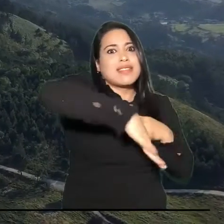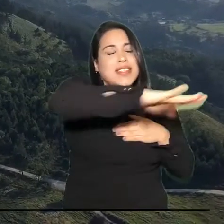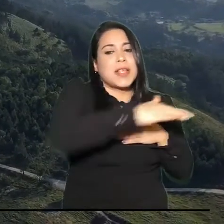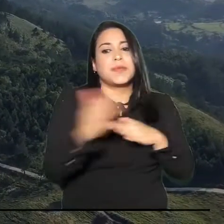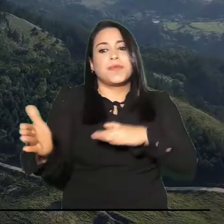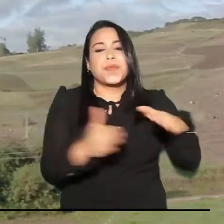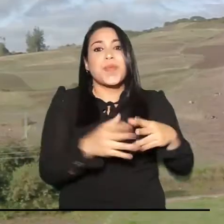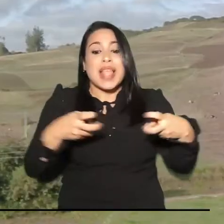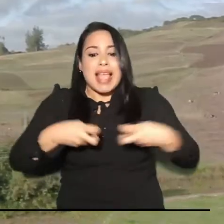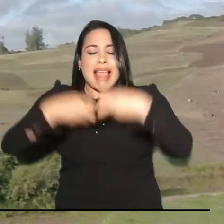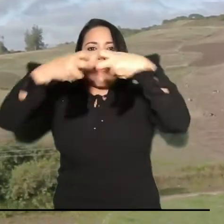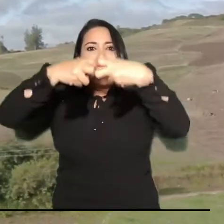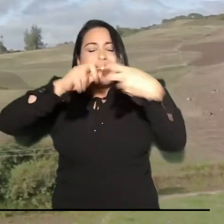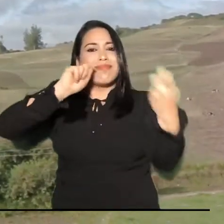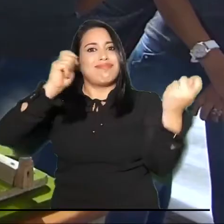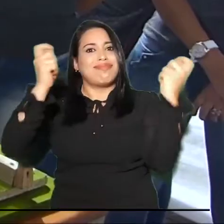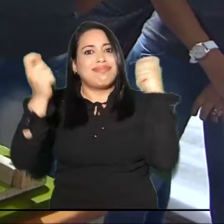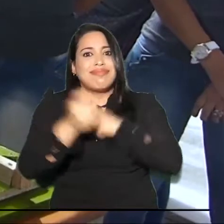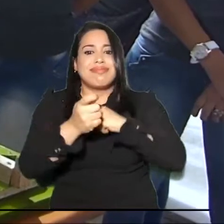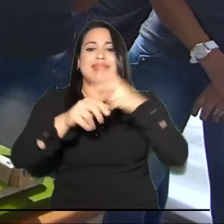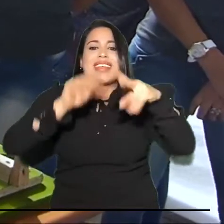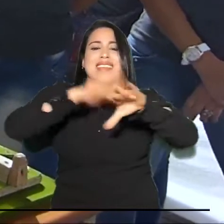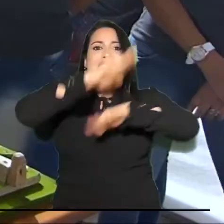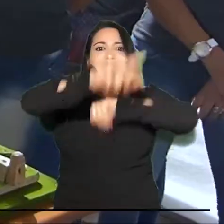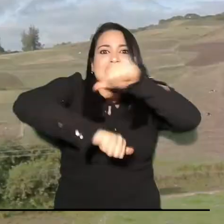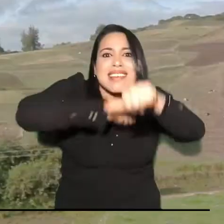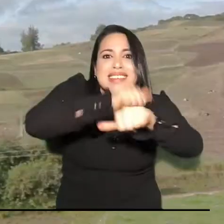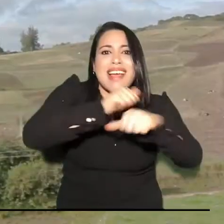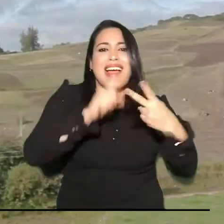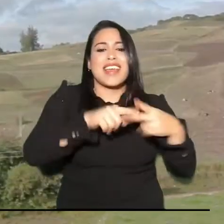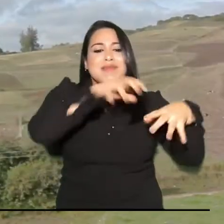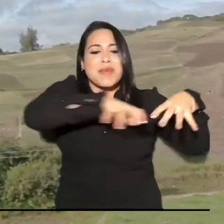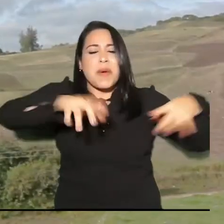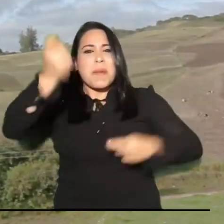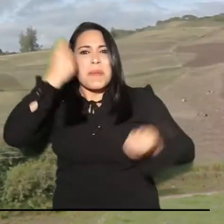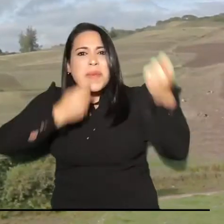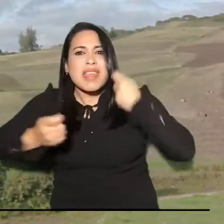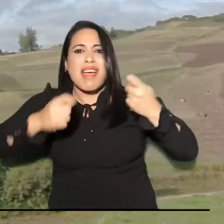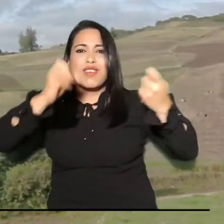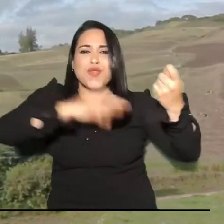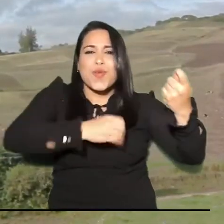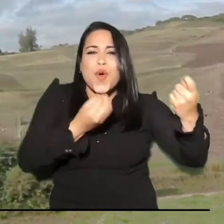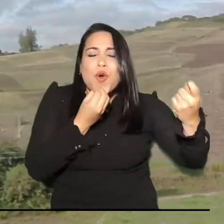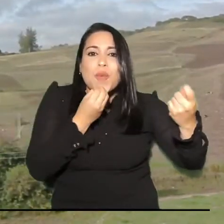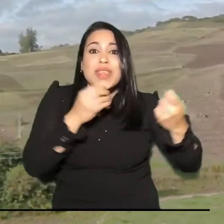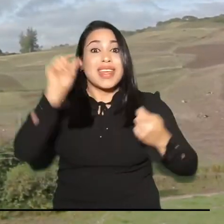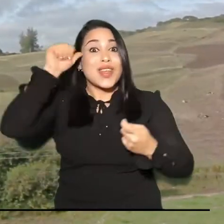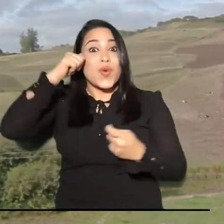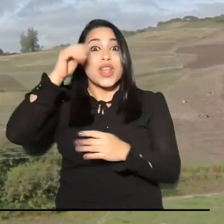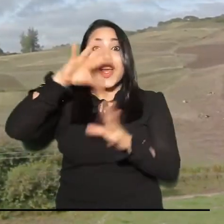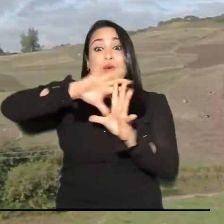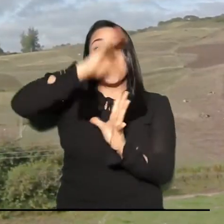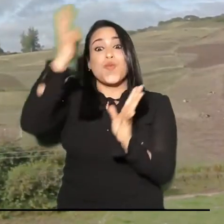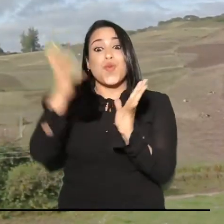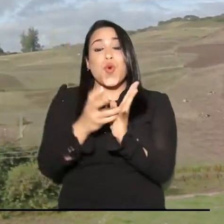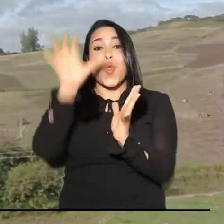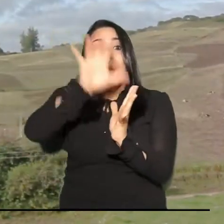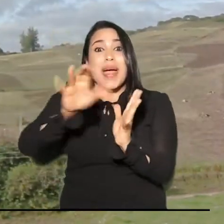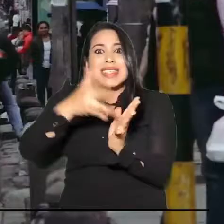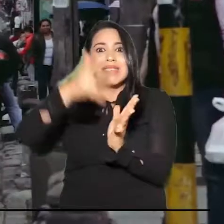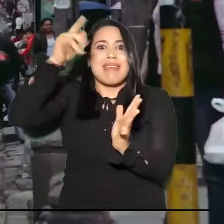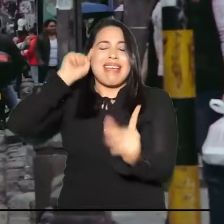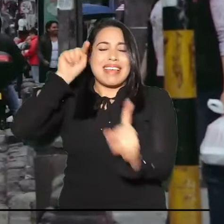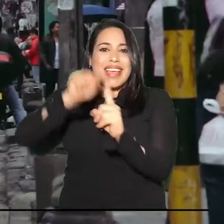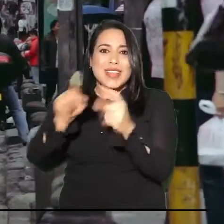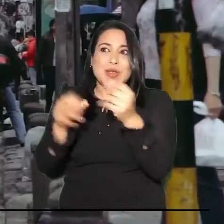a ciudades verdes con energías limpias, con reciclaje, mercados verdes y ecoturismo, como en los grandes países del mundo.